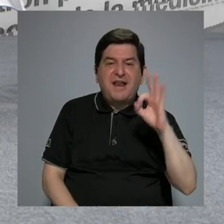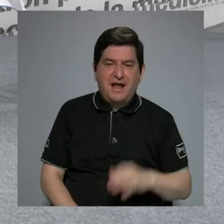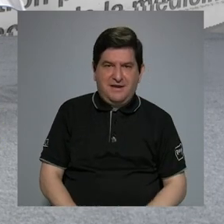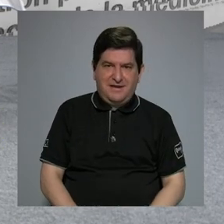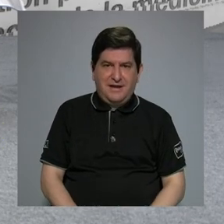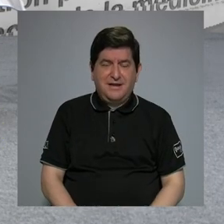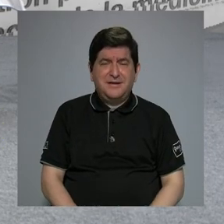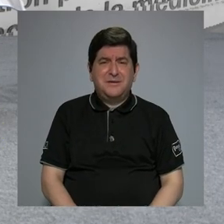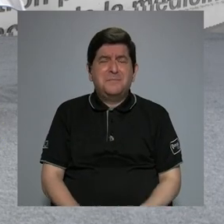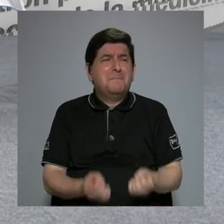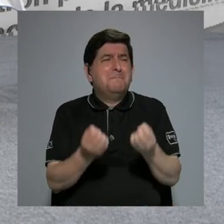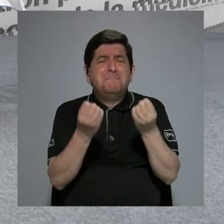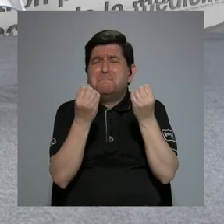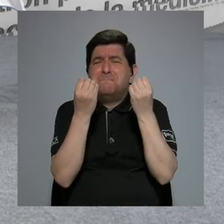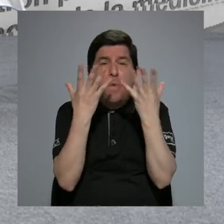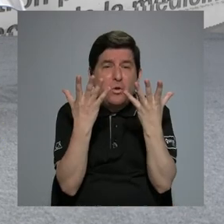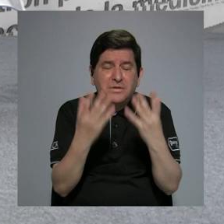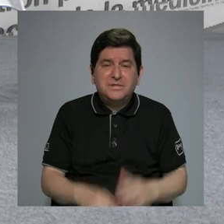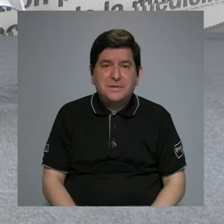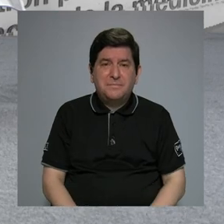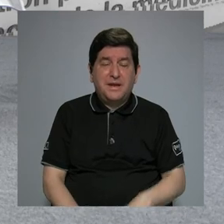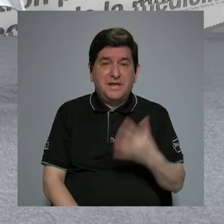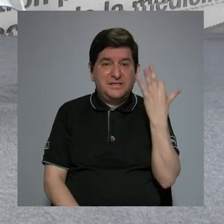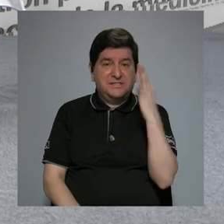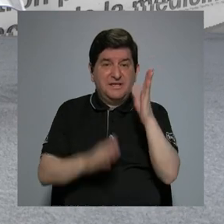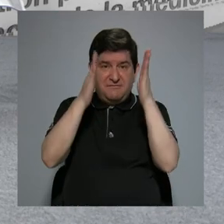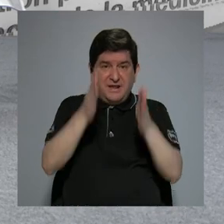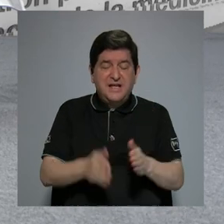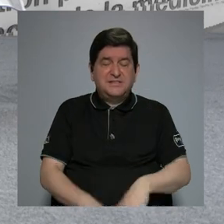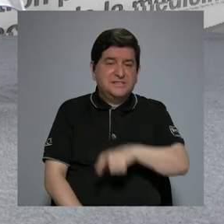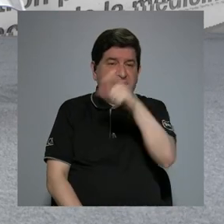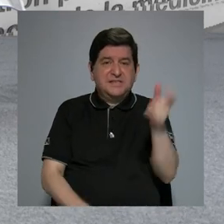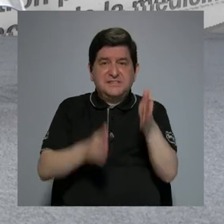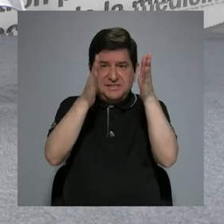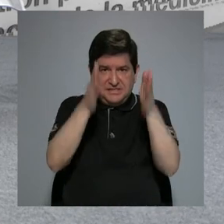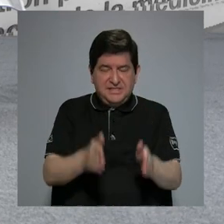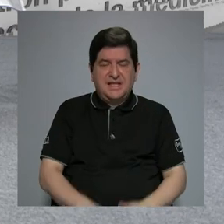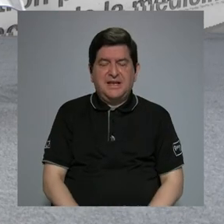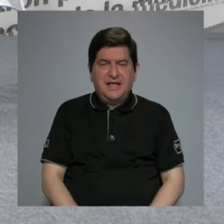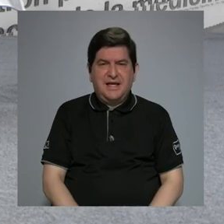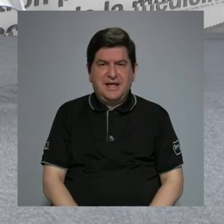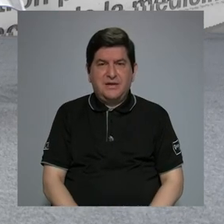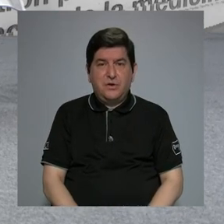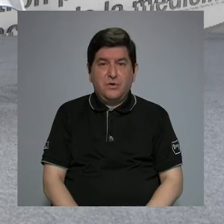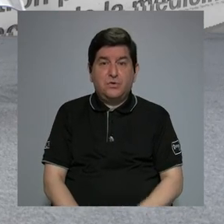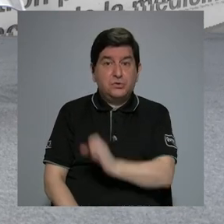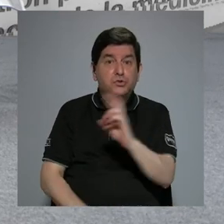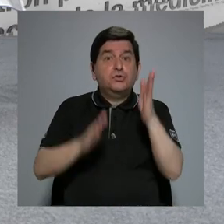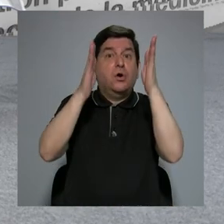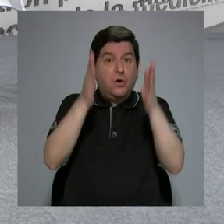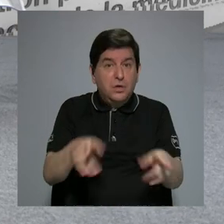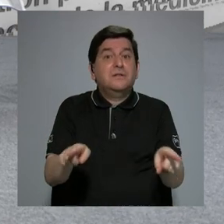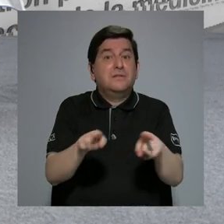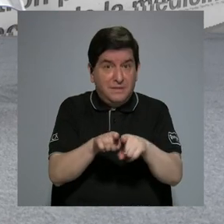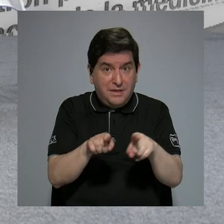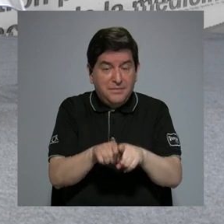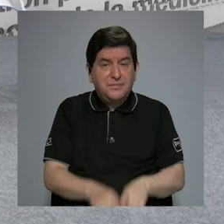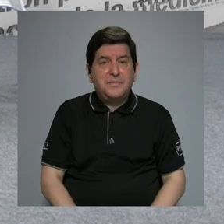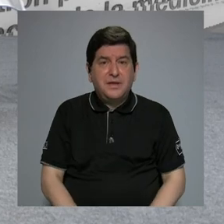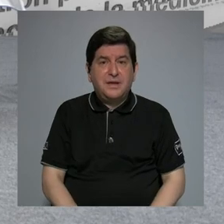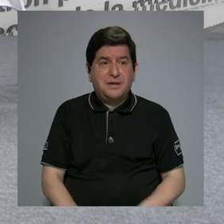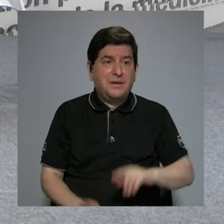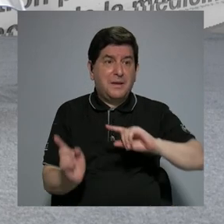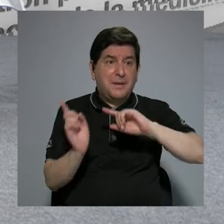Son cientos de cientos de franceses que vienen, de italianos, son cientos de costarricenses que van a sus